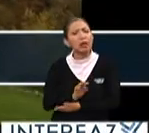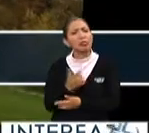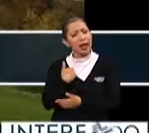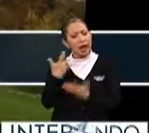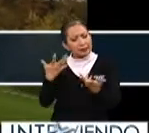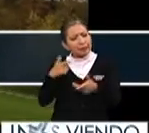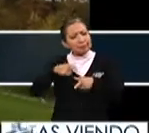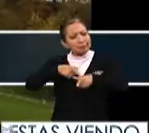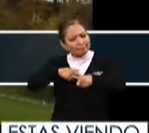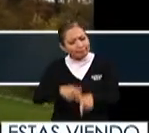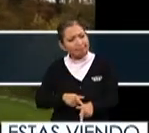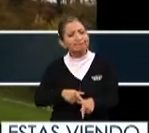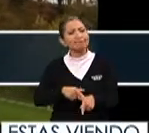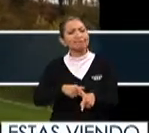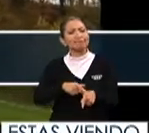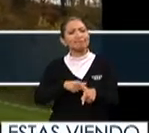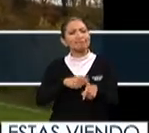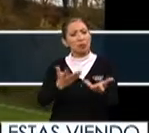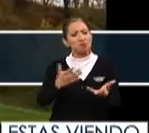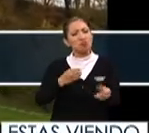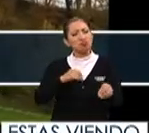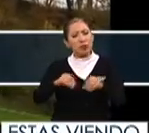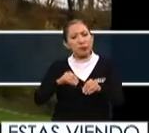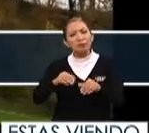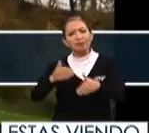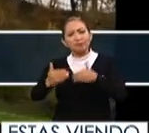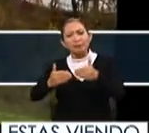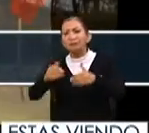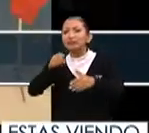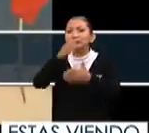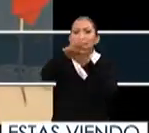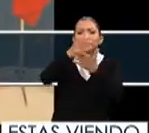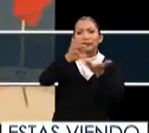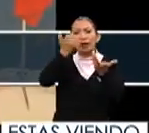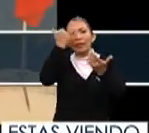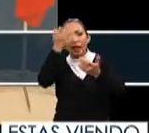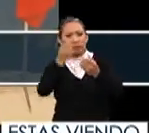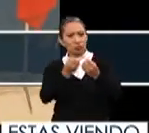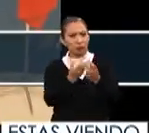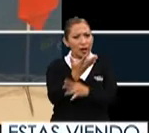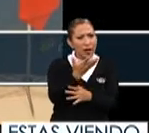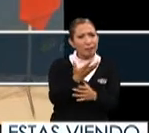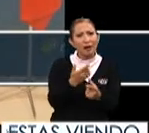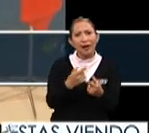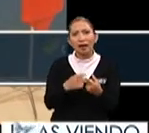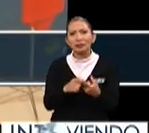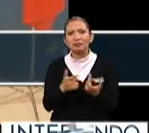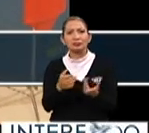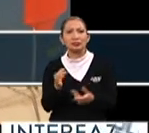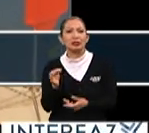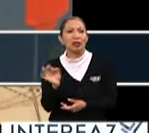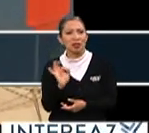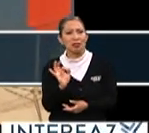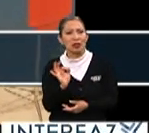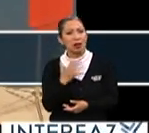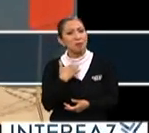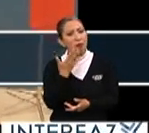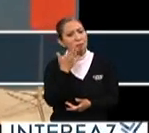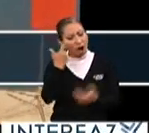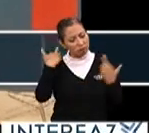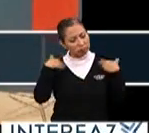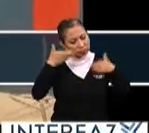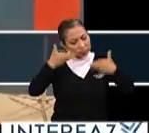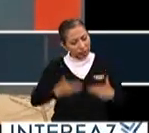continuar con esta movilidad con llegar con ideas frescas y ser a lo mejor un mejor